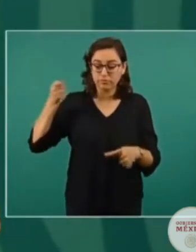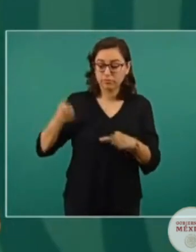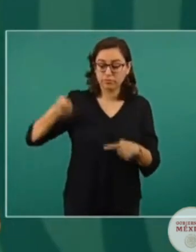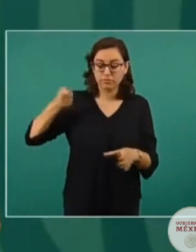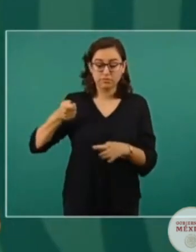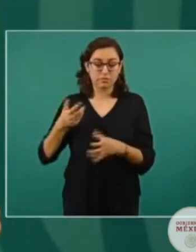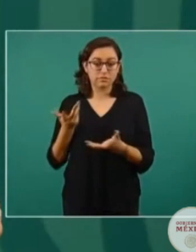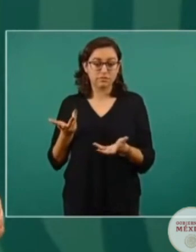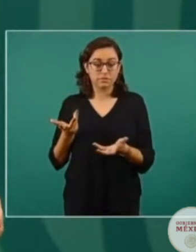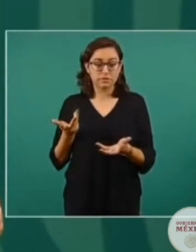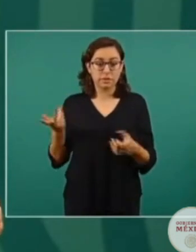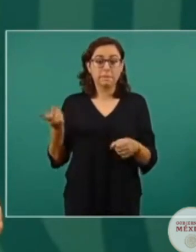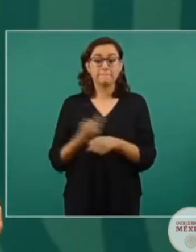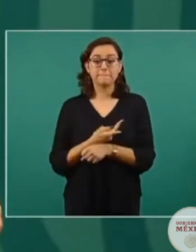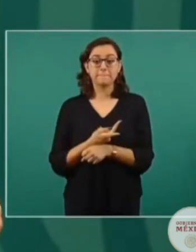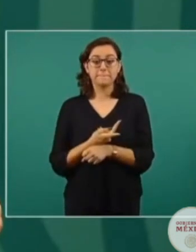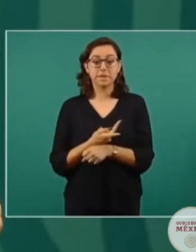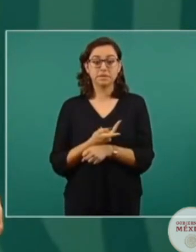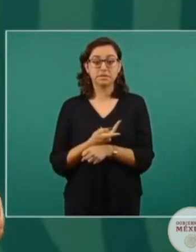sobrecarga,